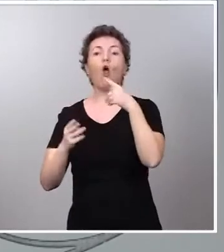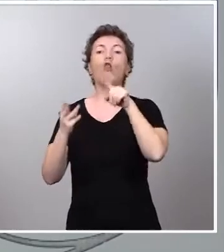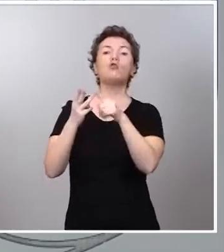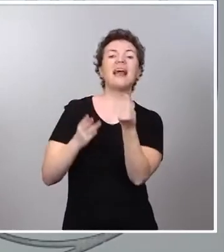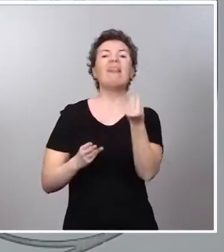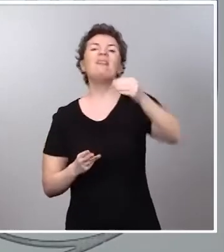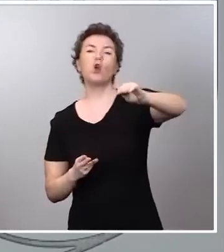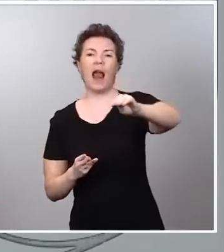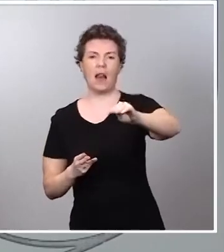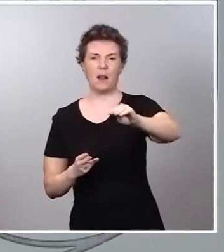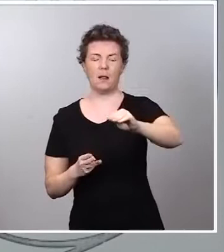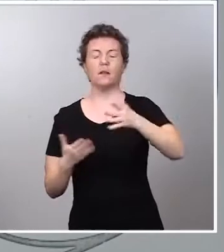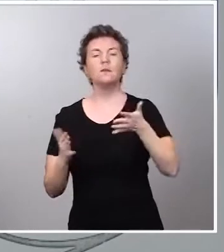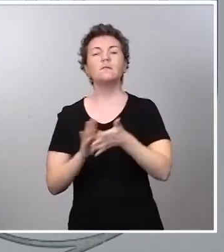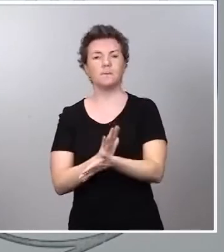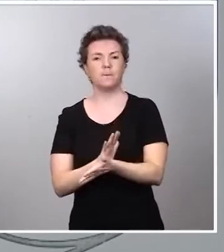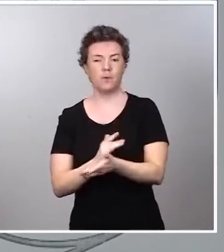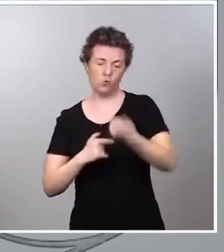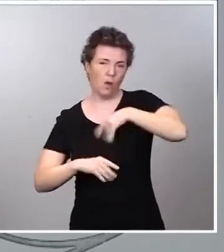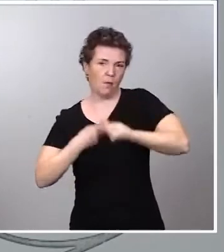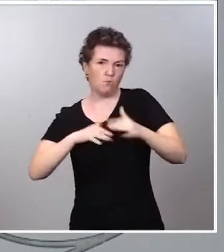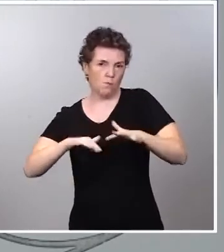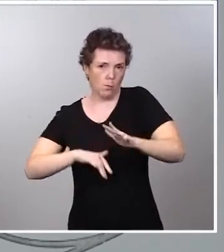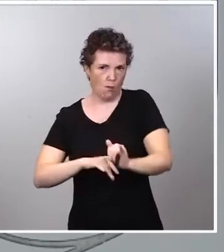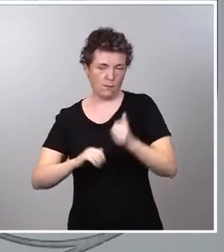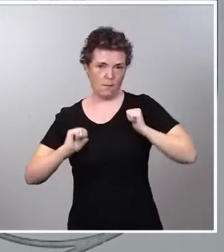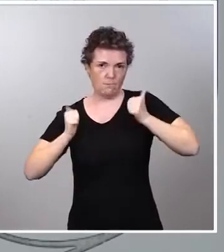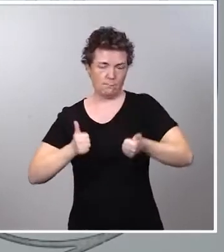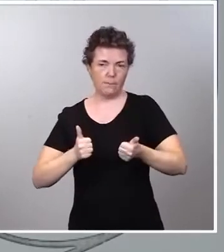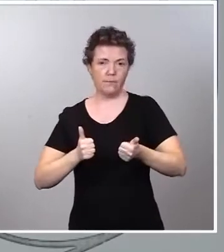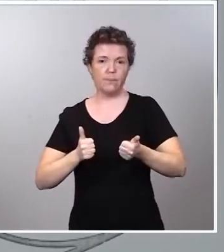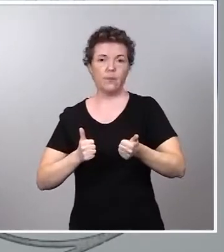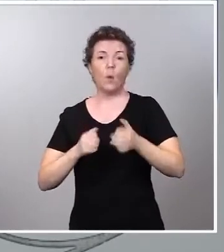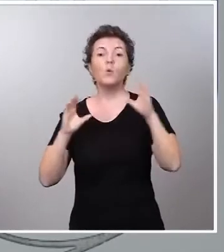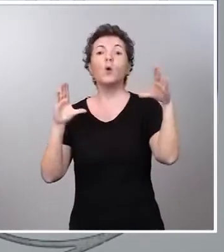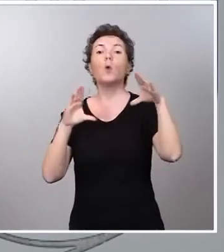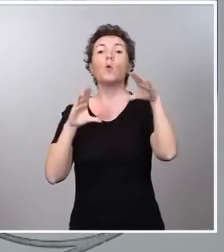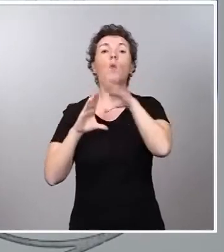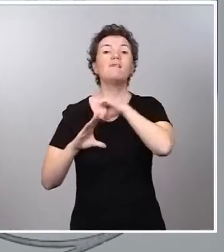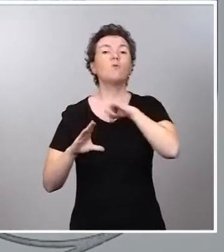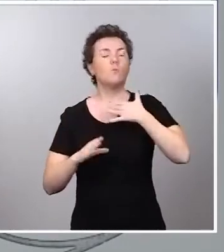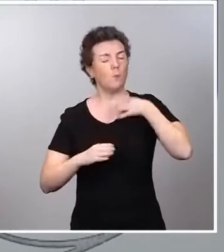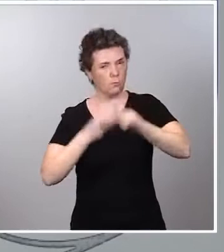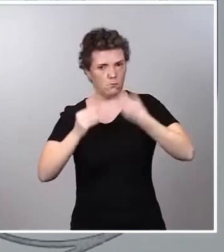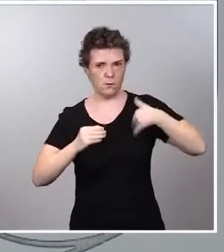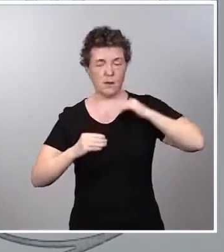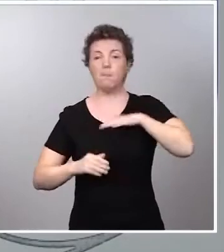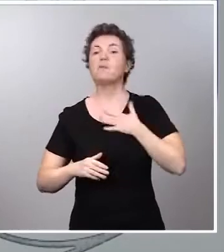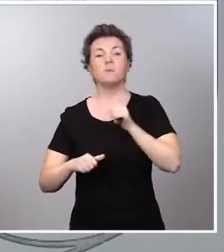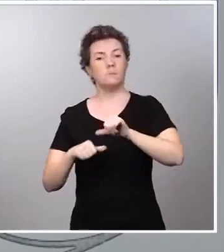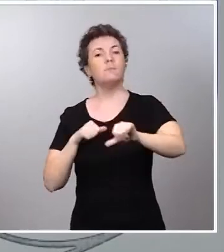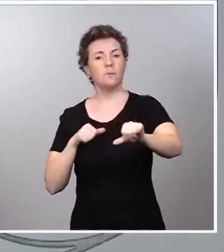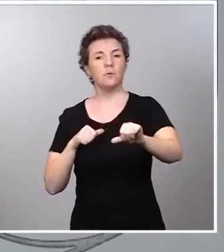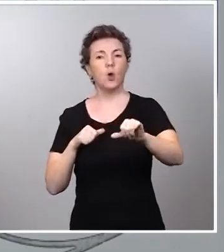Por tanto, estamos en movimiento. Y ya es desde que las comunidades autónomas lo puedan hacer. A partir de mañana, las comunidades